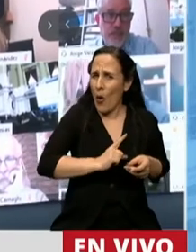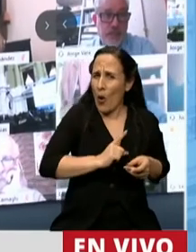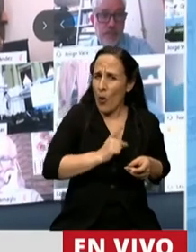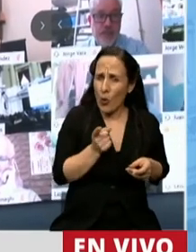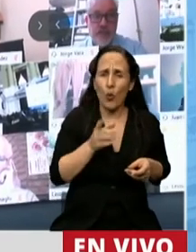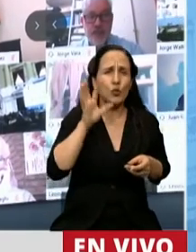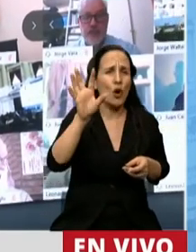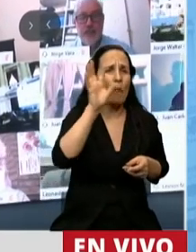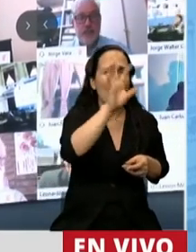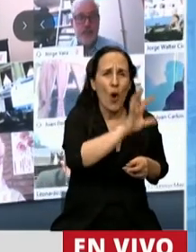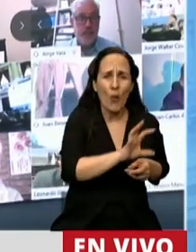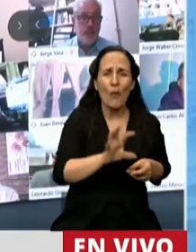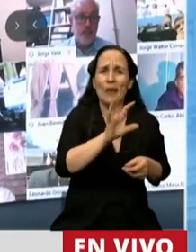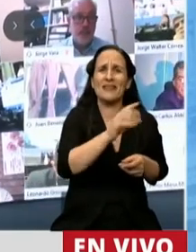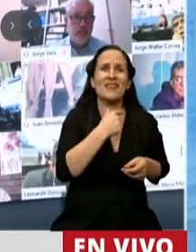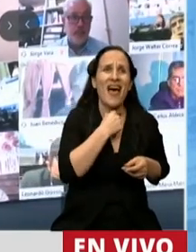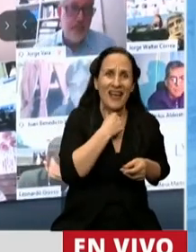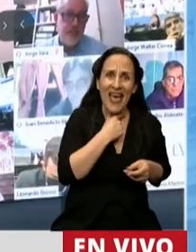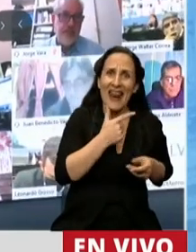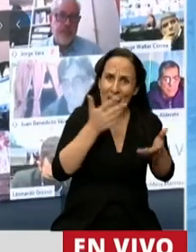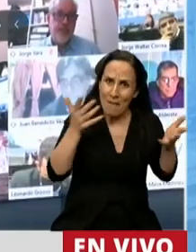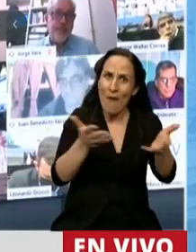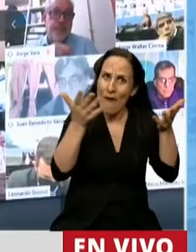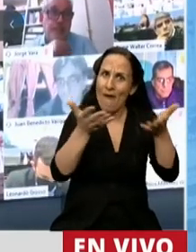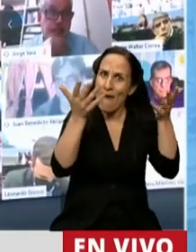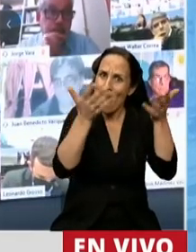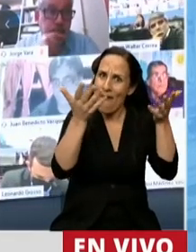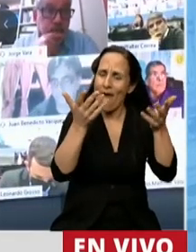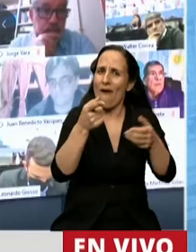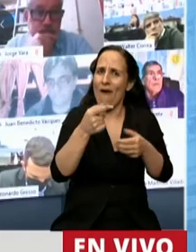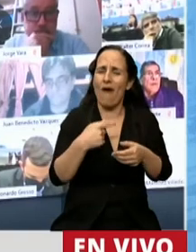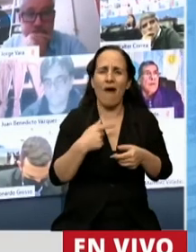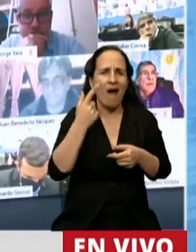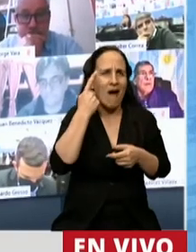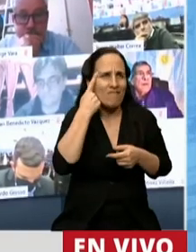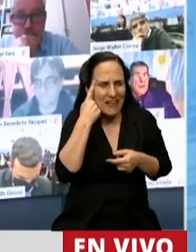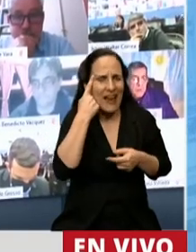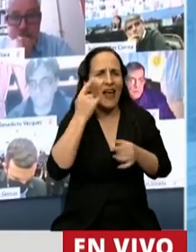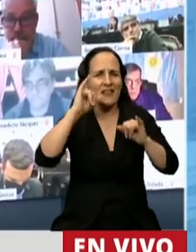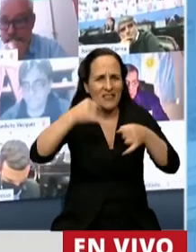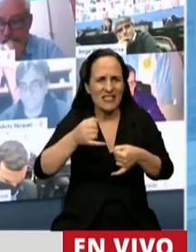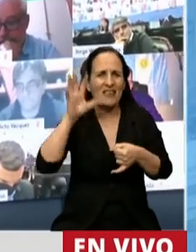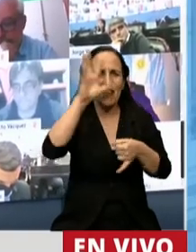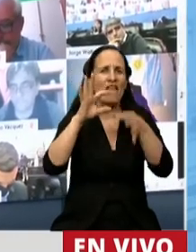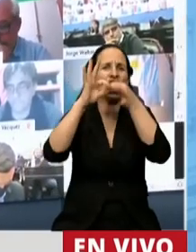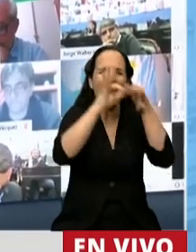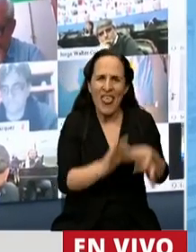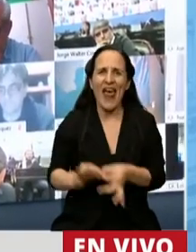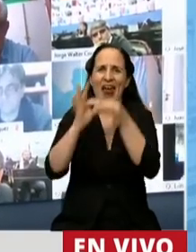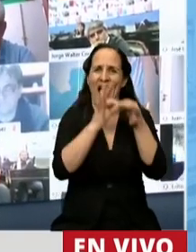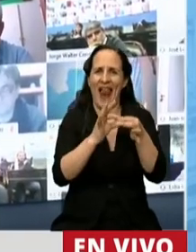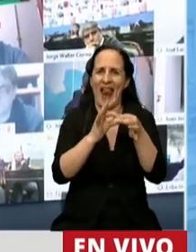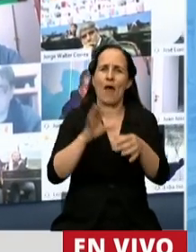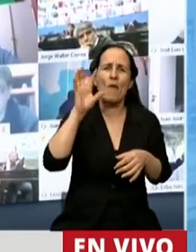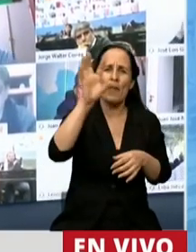somos del interior y queremos que nuestra patria chica sea nuestra patria grande. De los que creemos en el federalismo de verdad y queremos que nuestras provincias